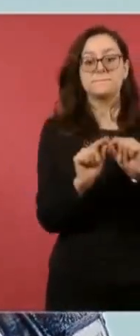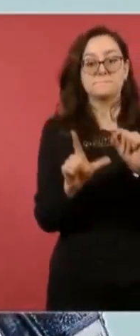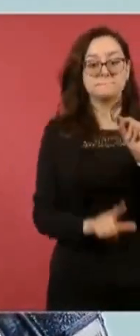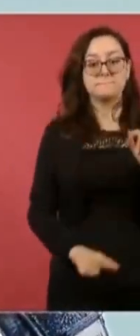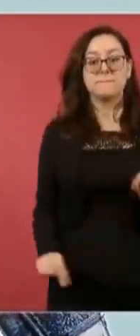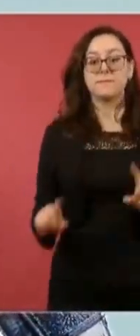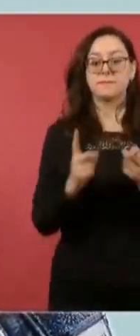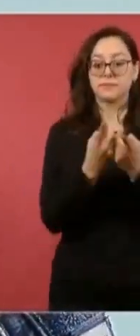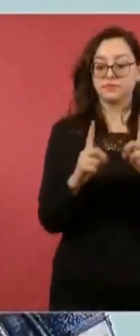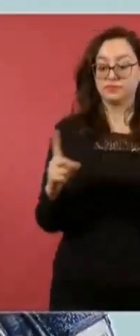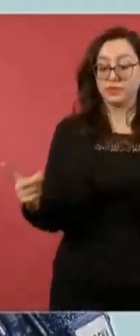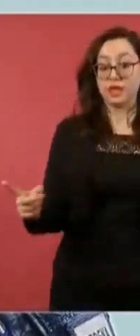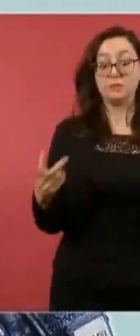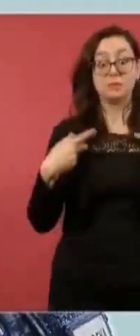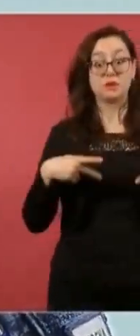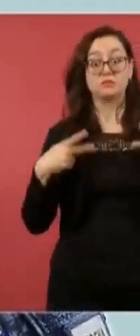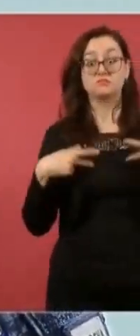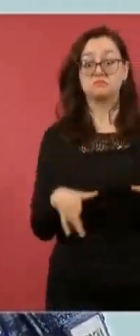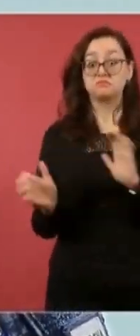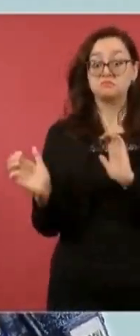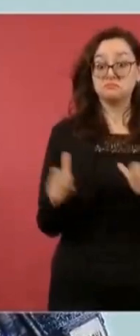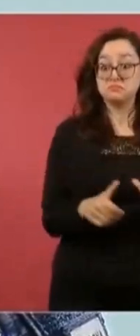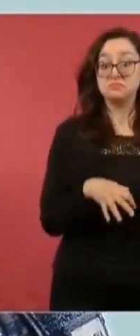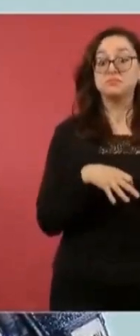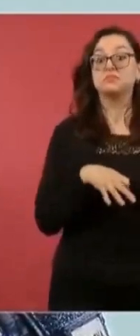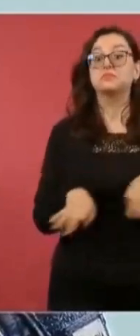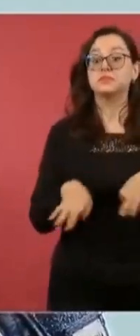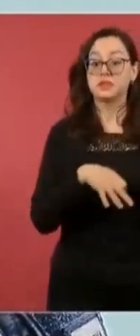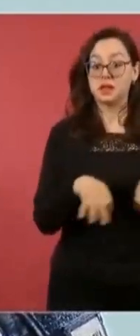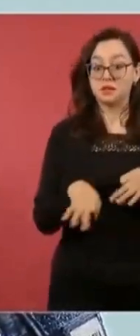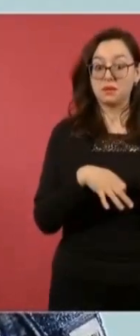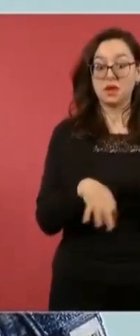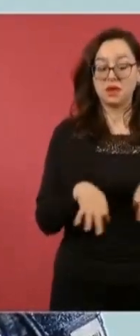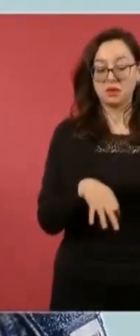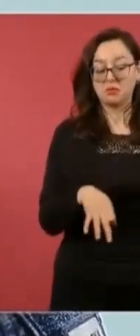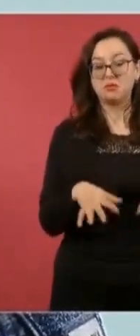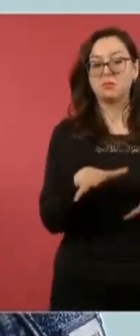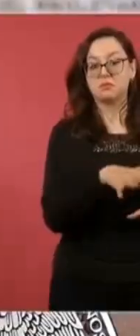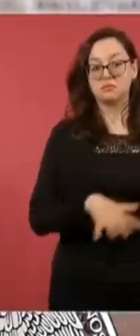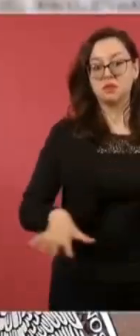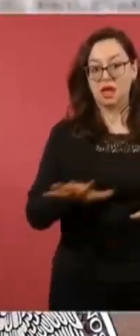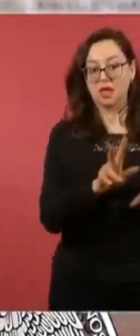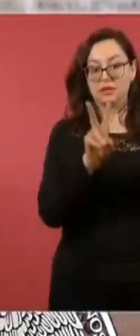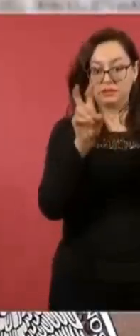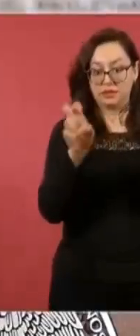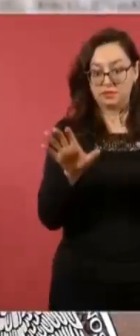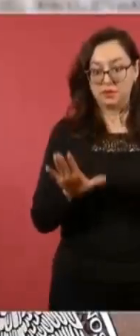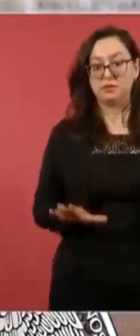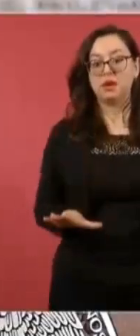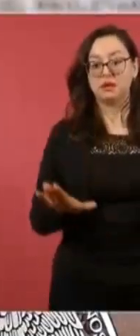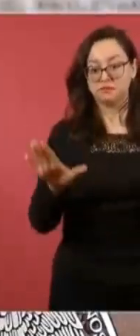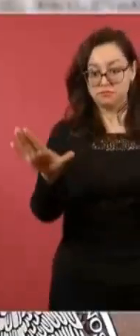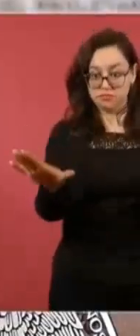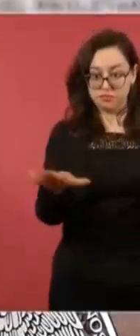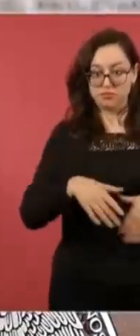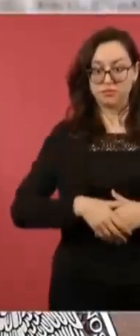mil 500 empleos directos y cuatro mil 500 indirectos en el sector aeronáutico de nuestro país.